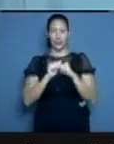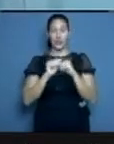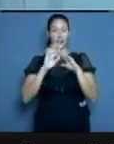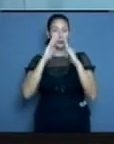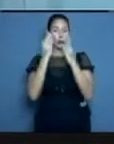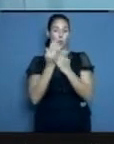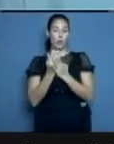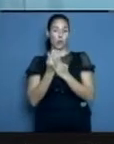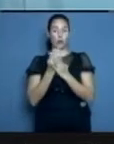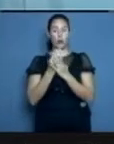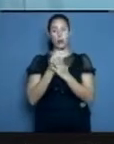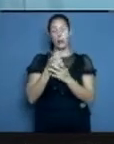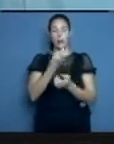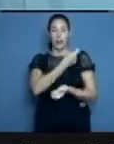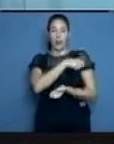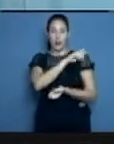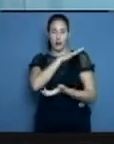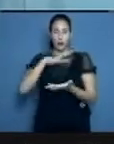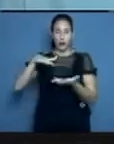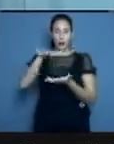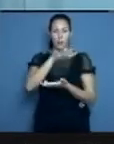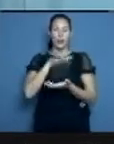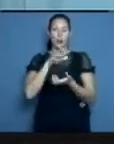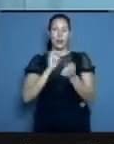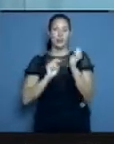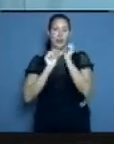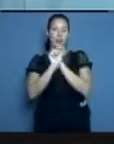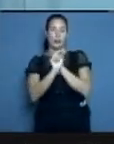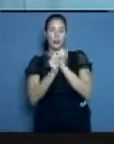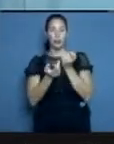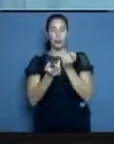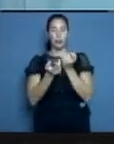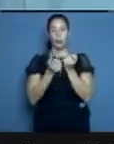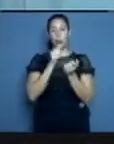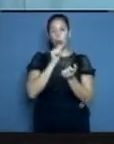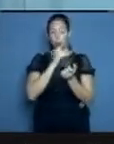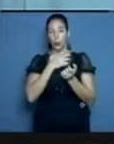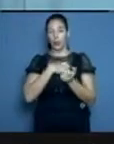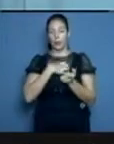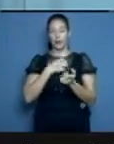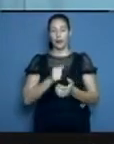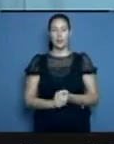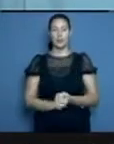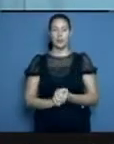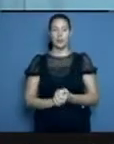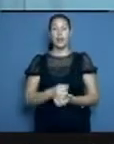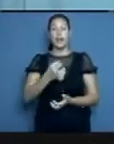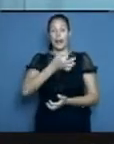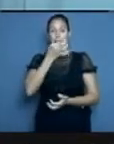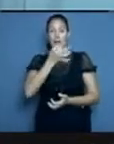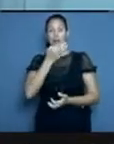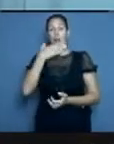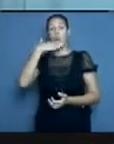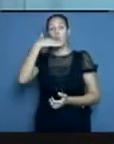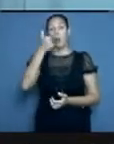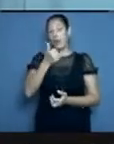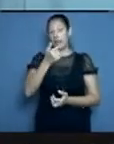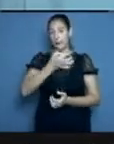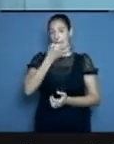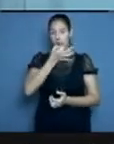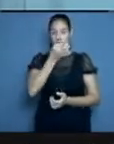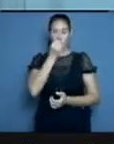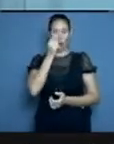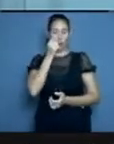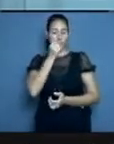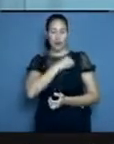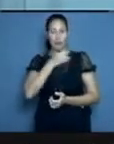internautas, los orguineros, que se conectan con algunas inquietudes. Nos hablaban que dice, muy buena la explicación del doctor acerca de los antibióticos y otro medicamento